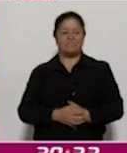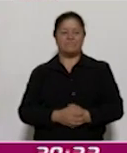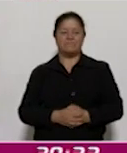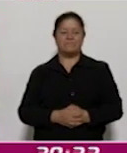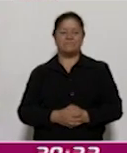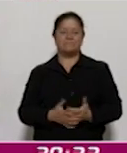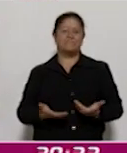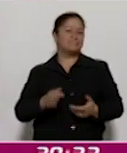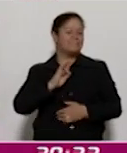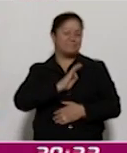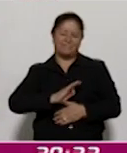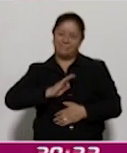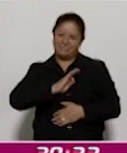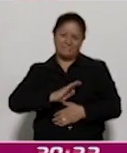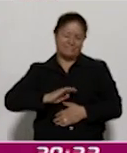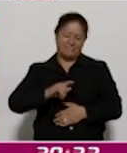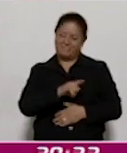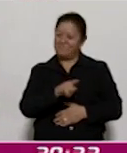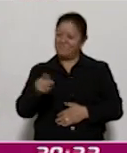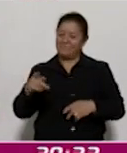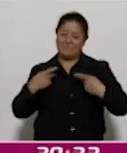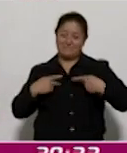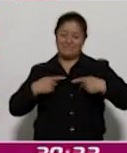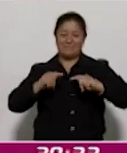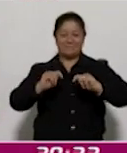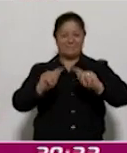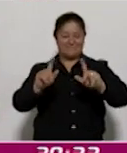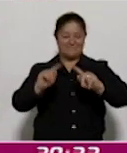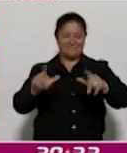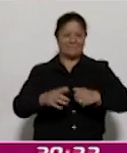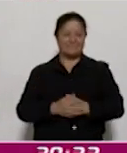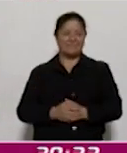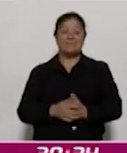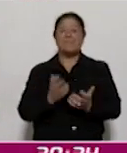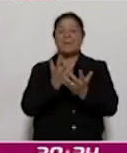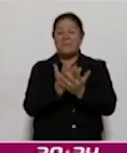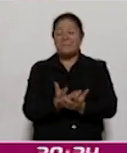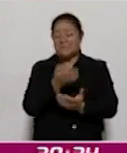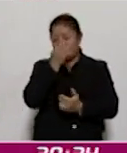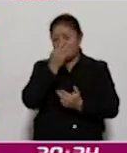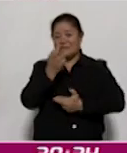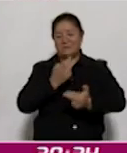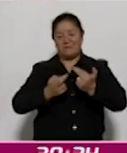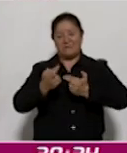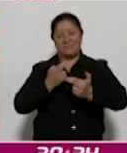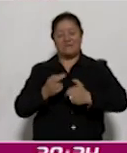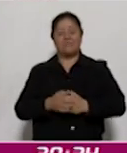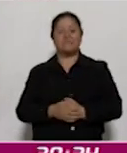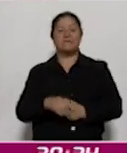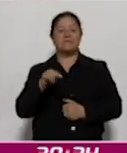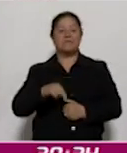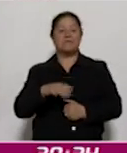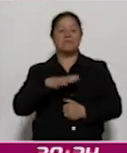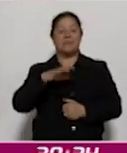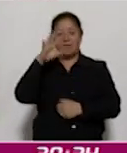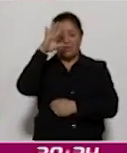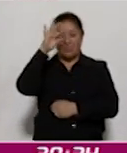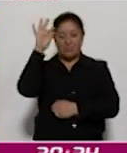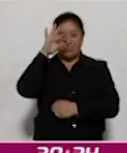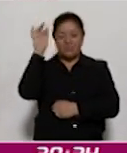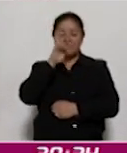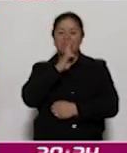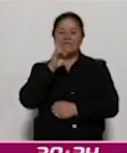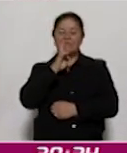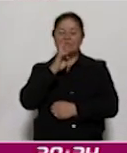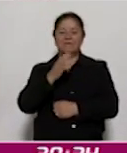Muchas felicidades a estos talentosos tlaxcaltecas. Hacemos una pausa y enseguida volvemos. Esto es Corazón Noticias. Quédense